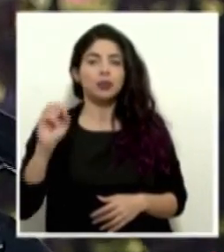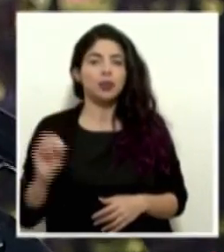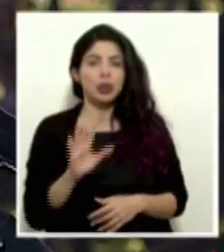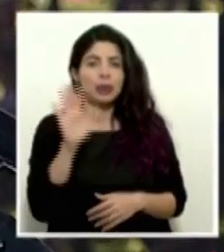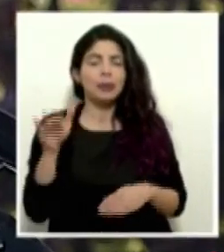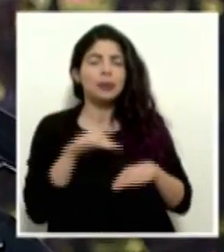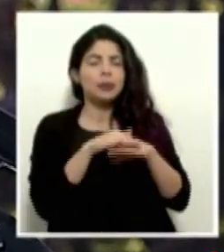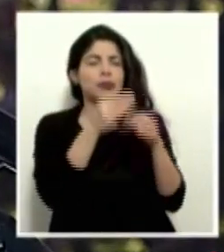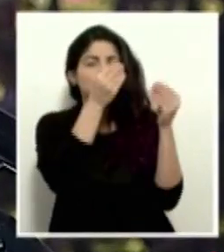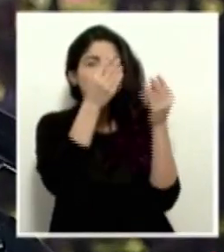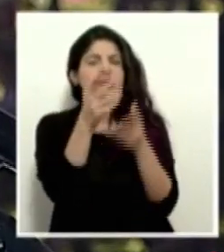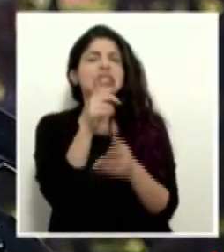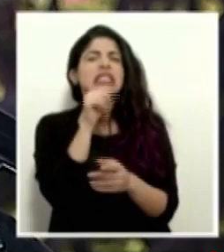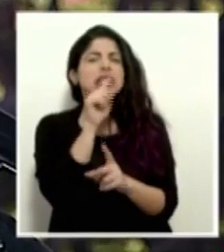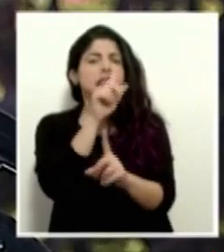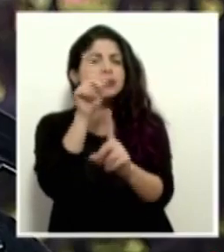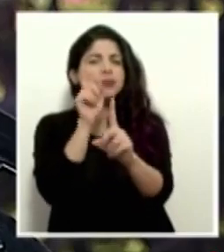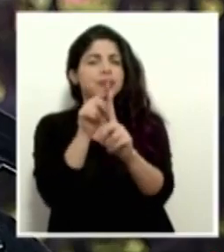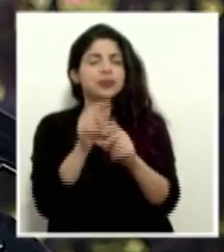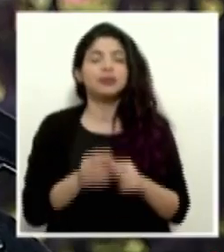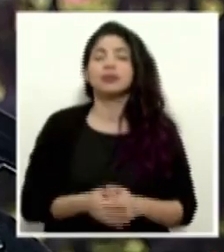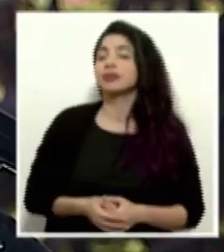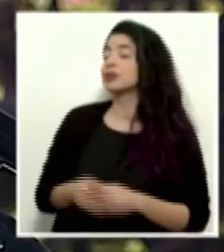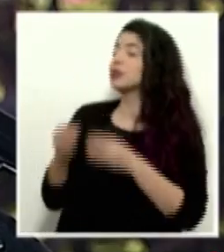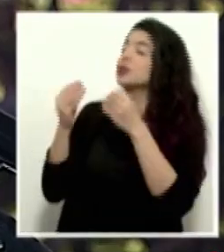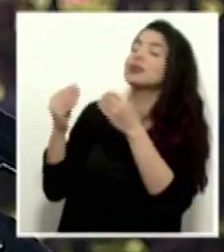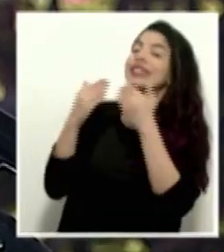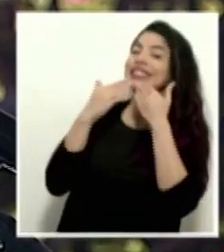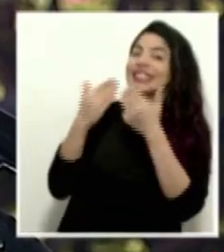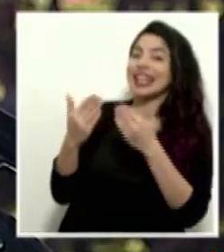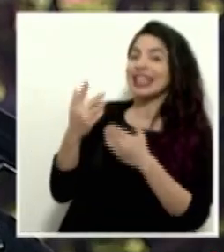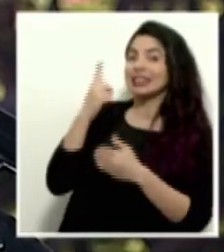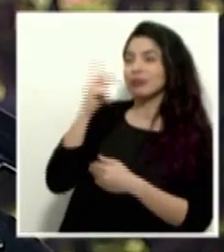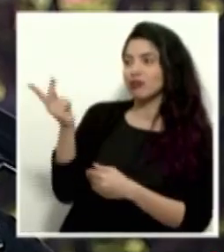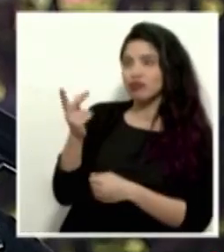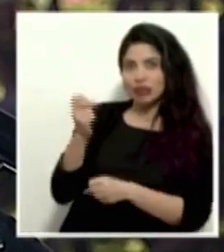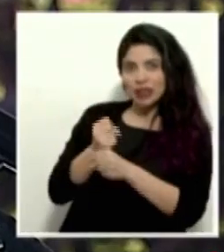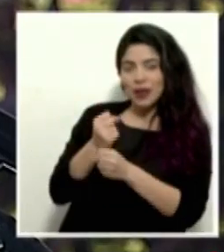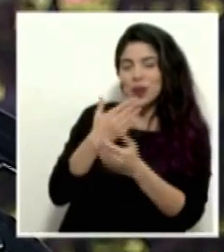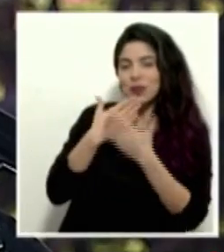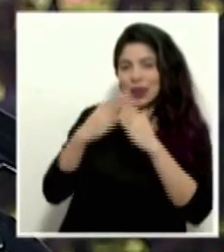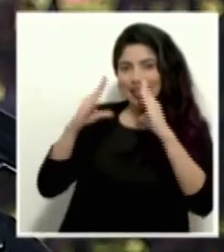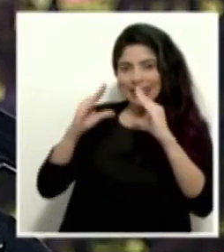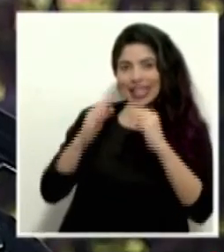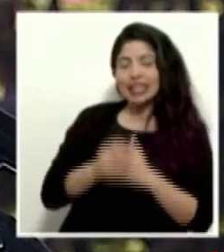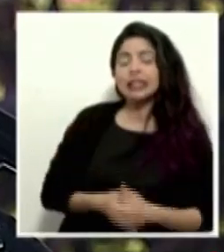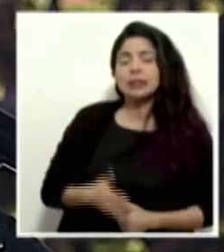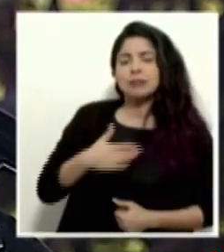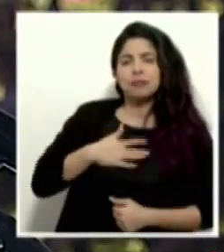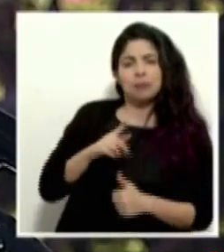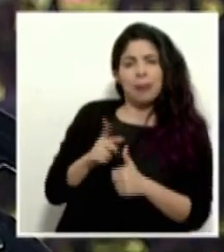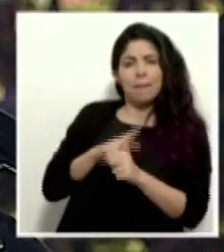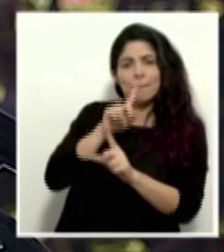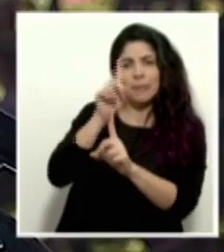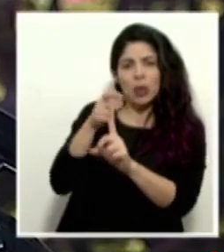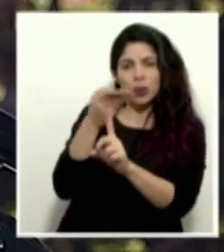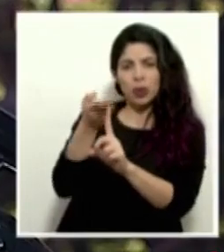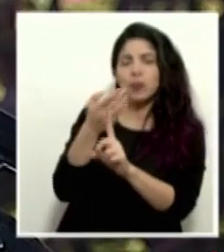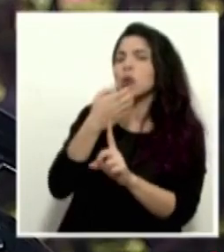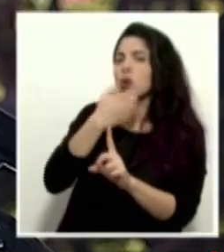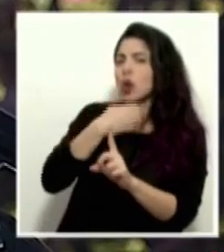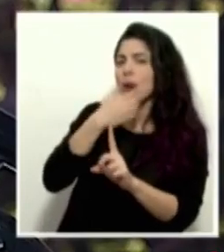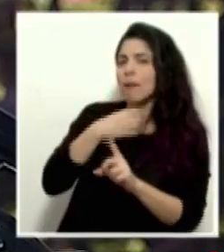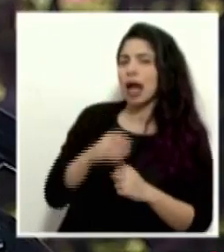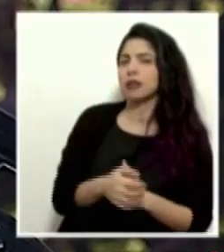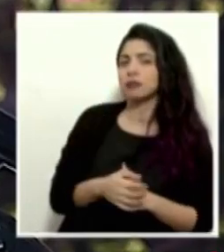favor, indicar a quién estaría dirigida sus consultas. Muchísimas gracias por el trabajo los dos y buenas tardes. Mi primera pregunta para usted, don Román,